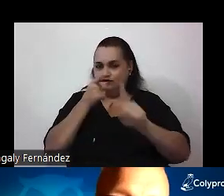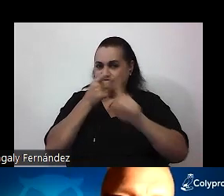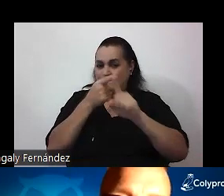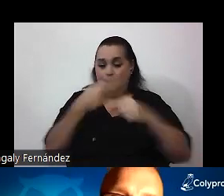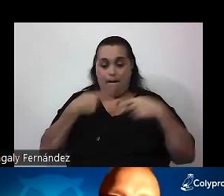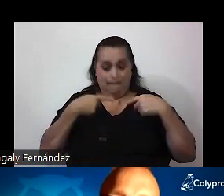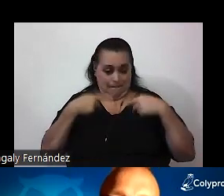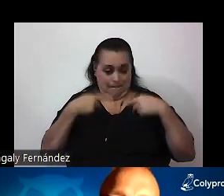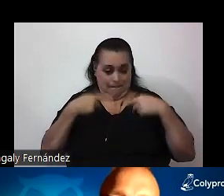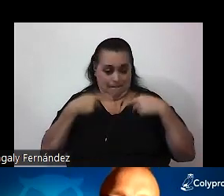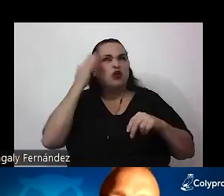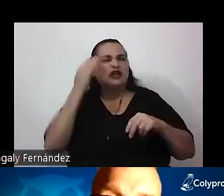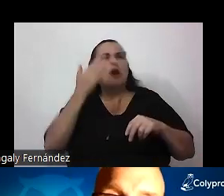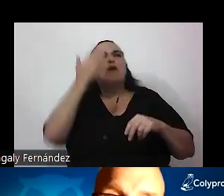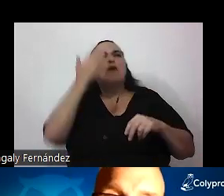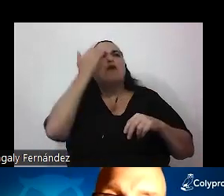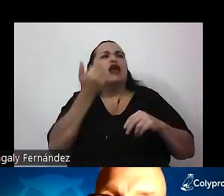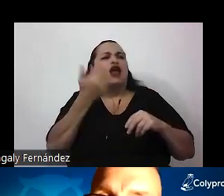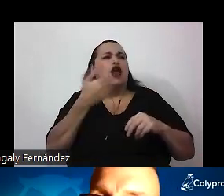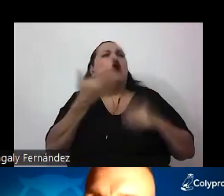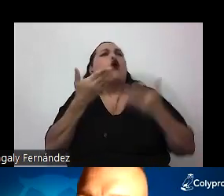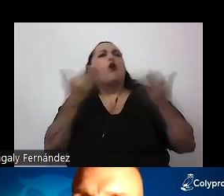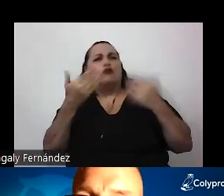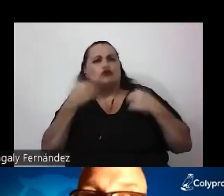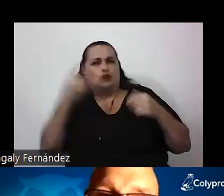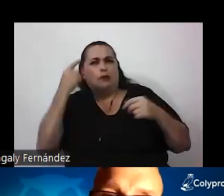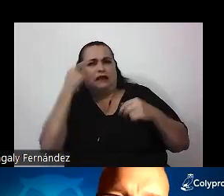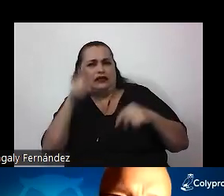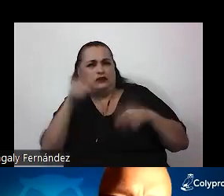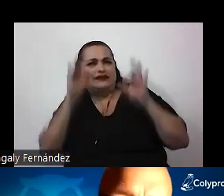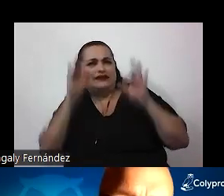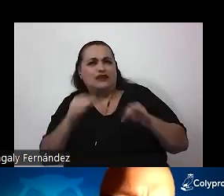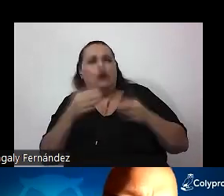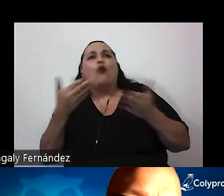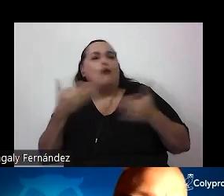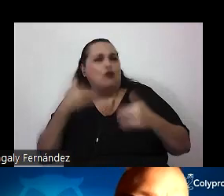mucha conciencia de por qué ni cómo está pensando y decidiendo cómo lo está haciendo.